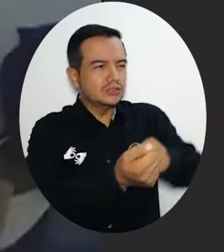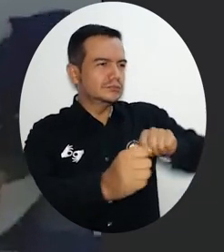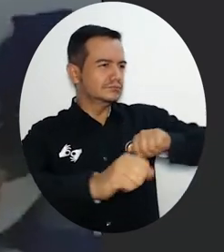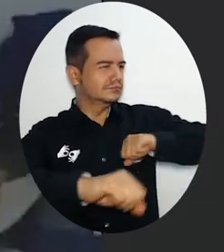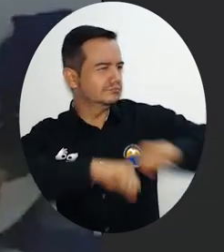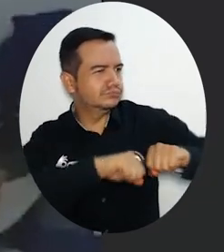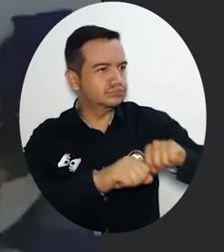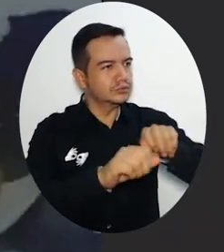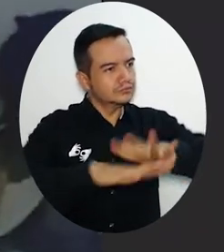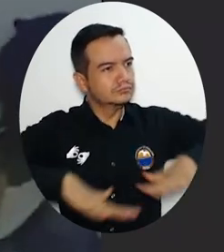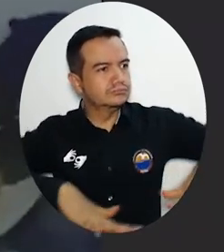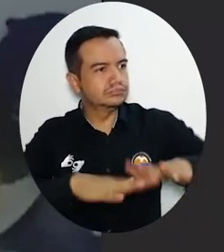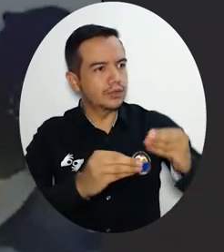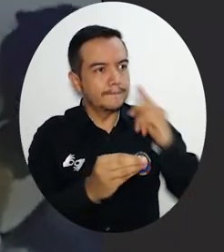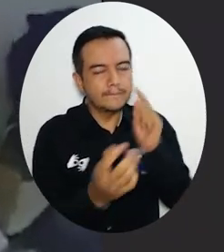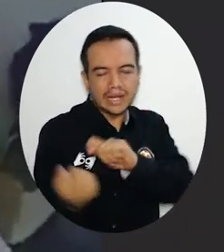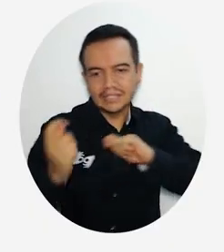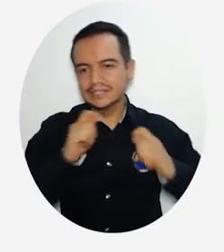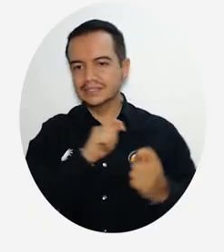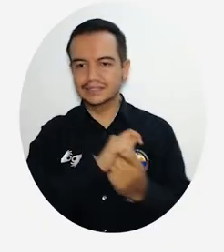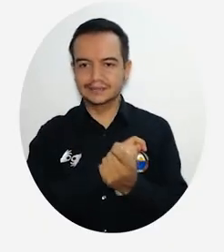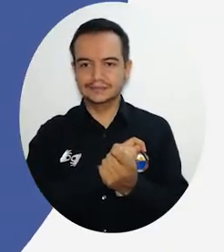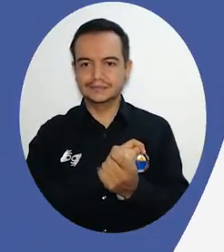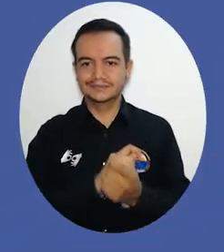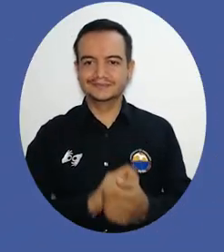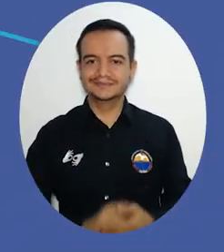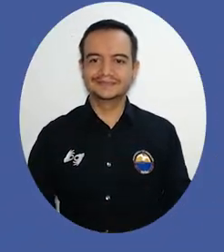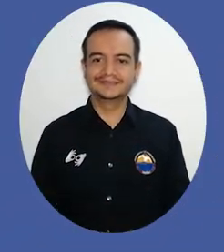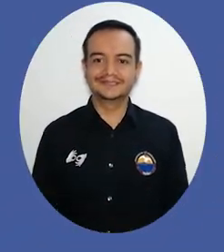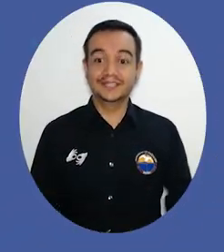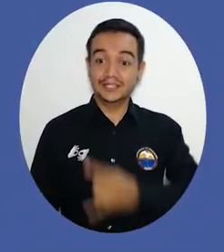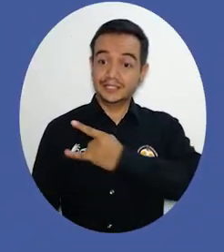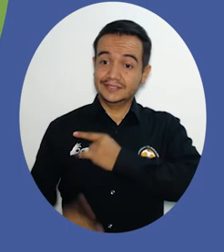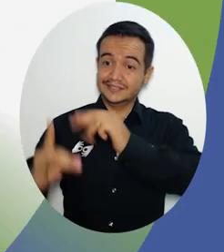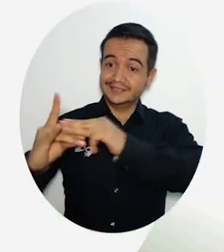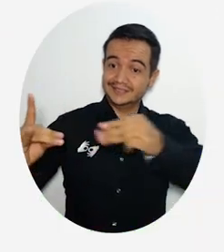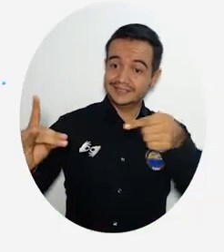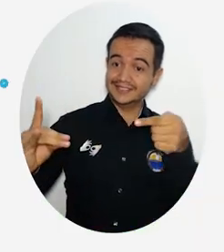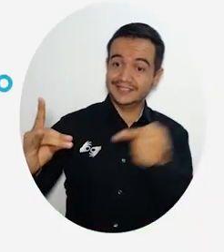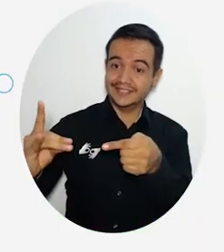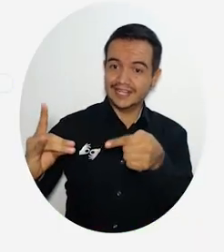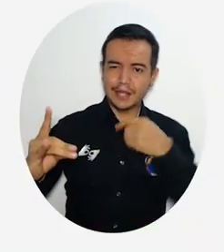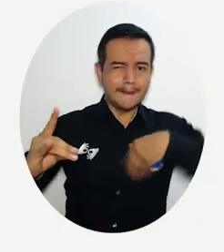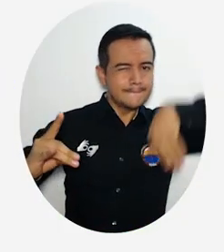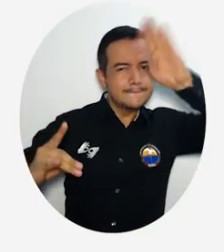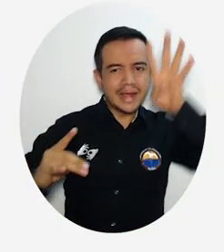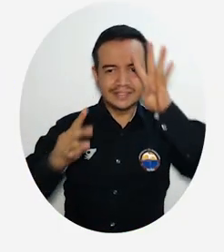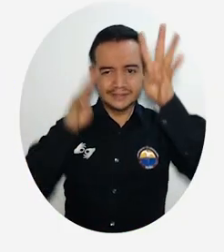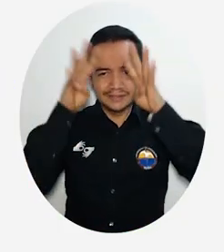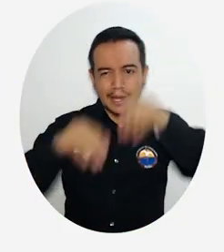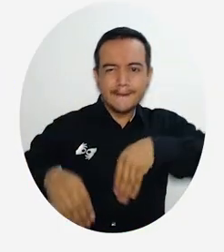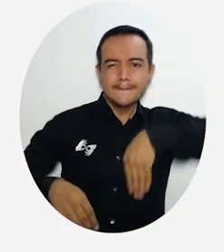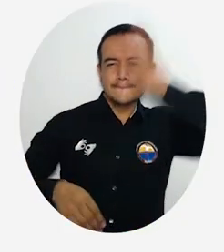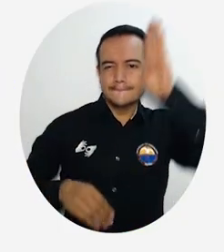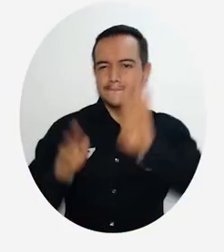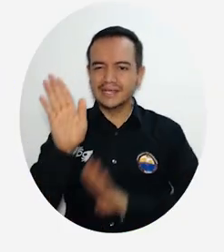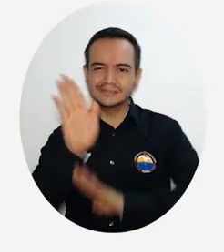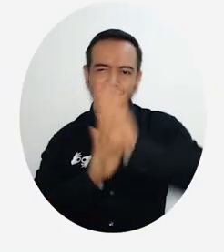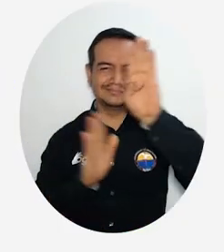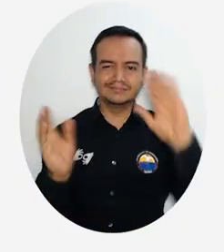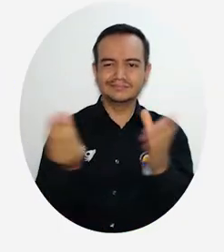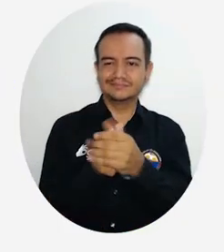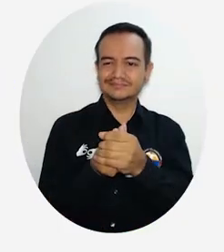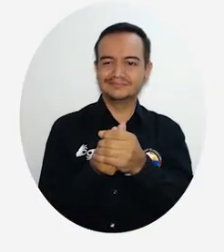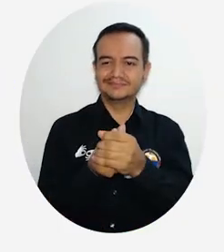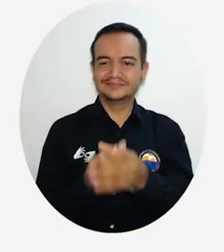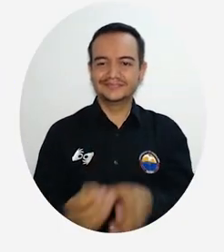generadores de cambio. Universidad de Magdalena, aún más incluyente e innovadora.